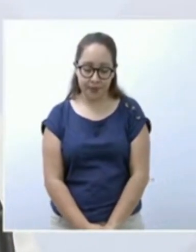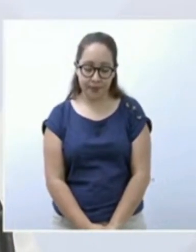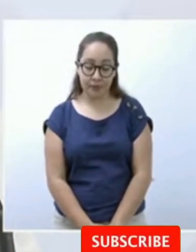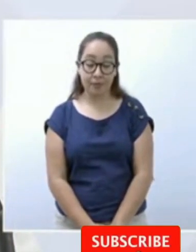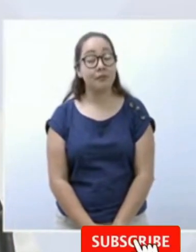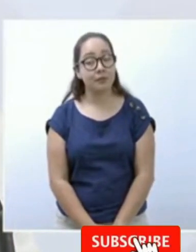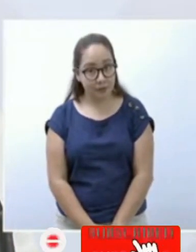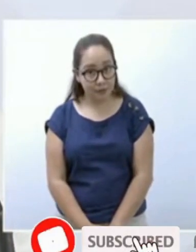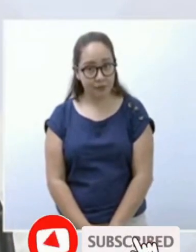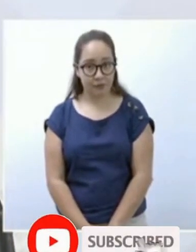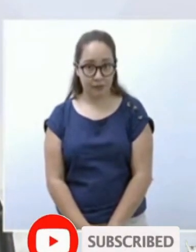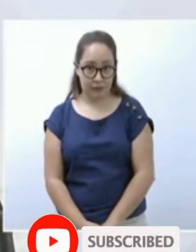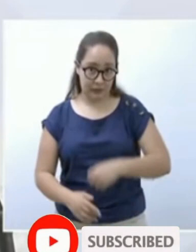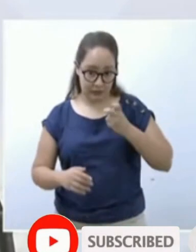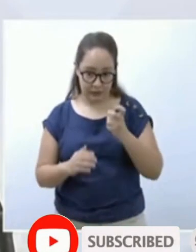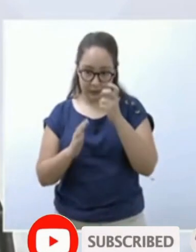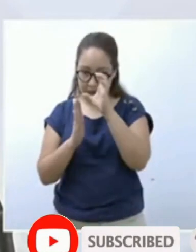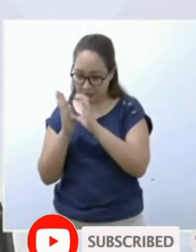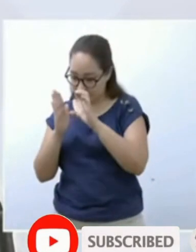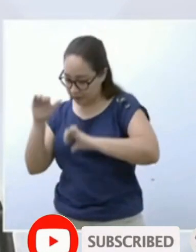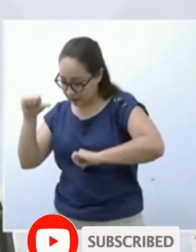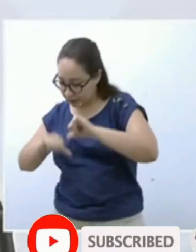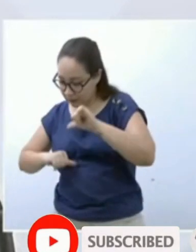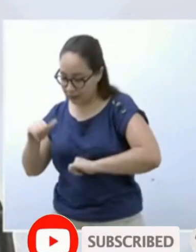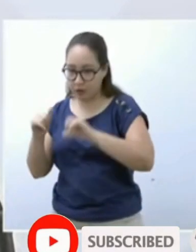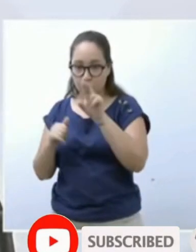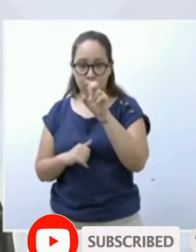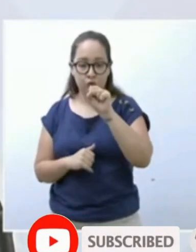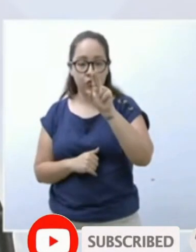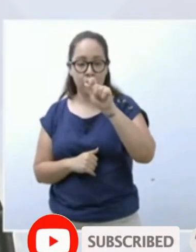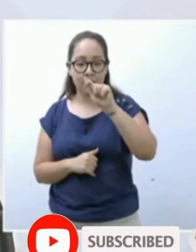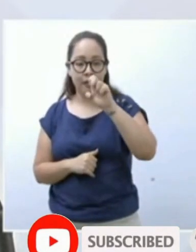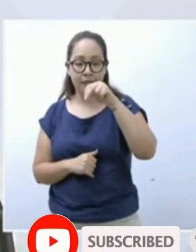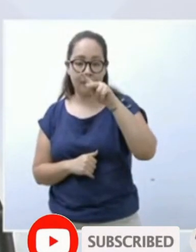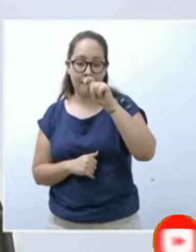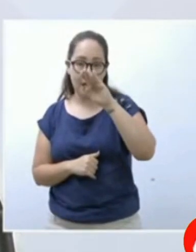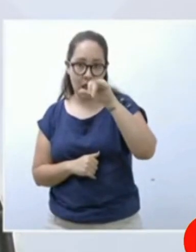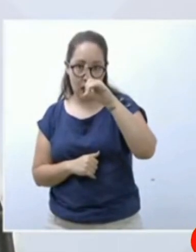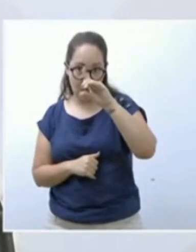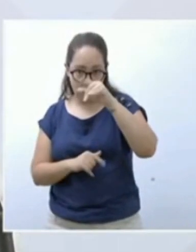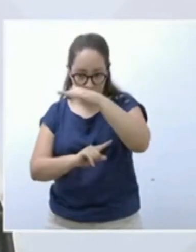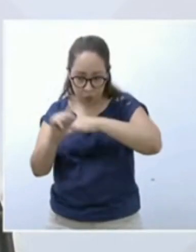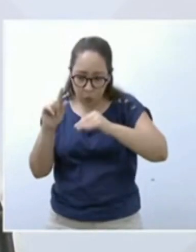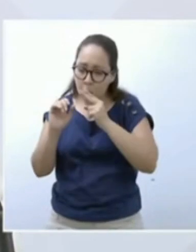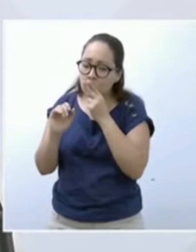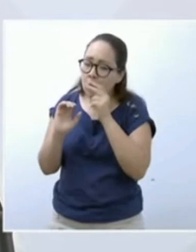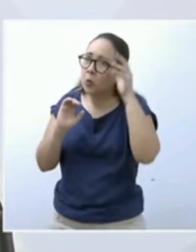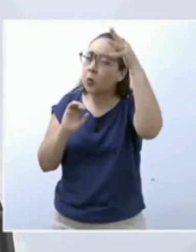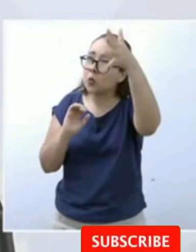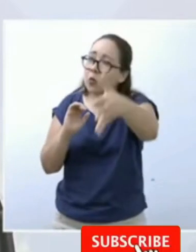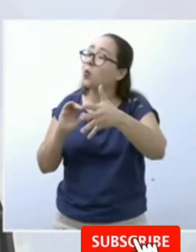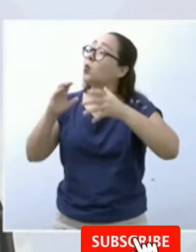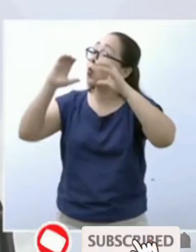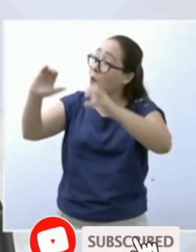Cumplir con la agenda de sustentabilidad, de cuidar, proteger el medio ambiente. No se